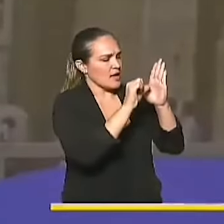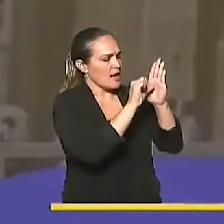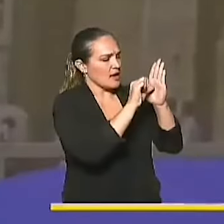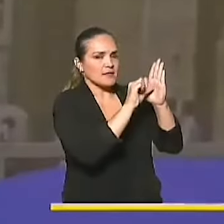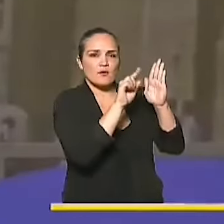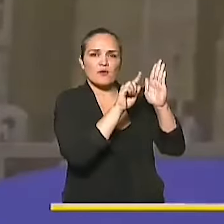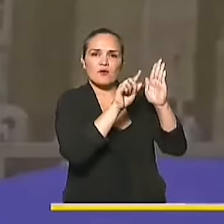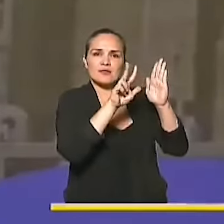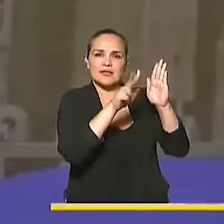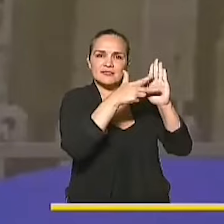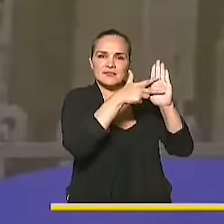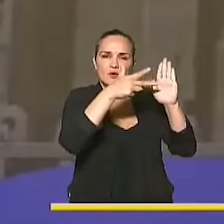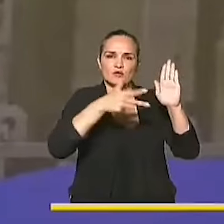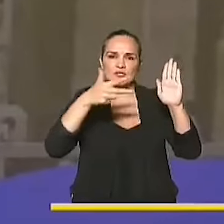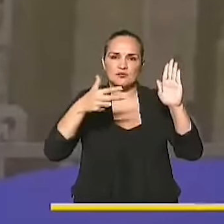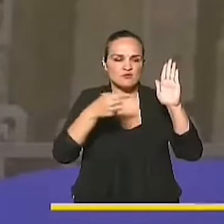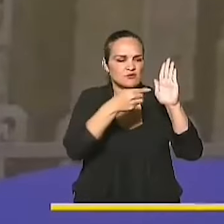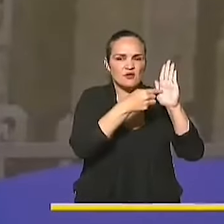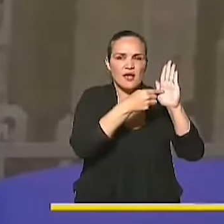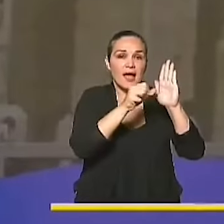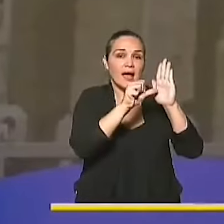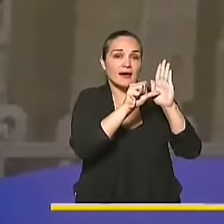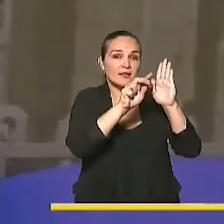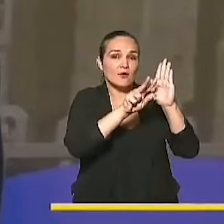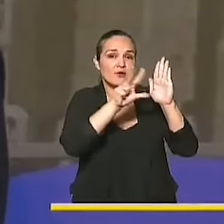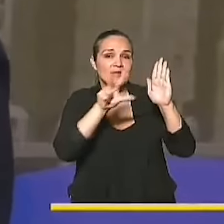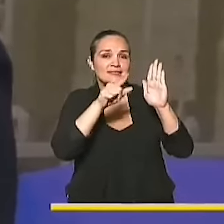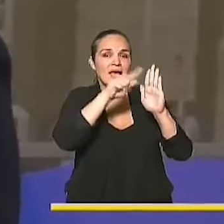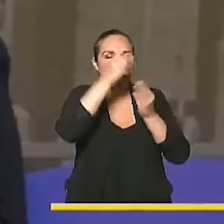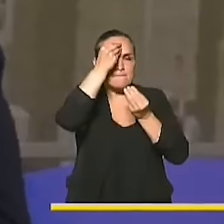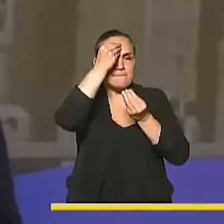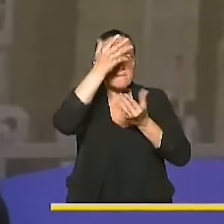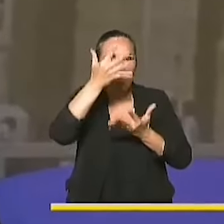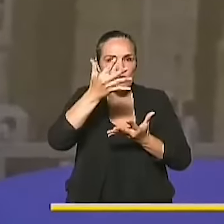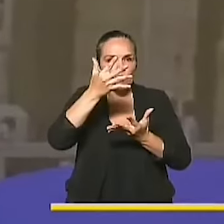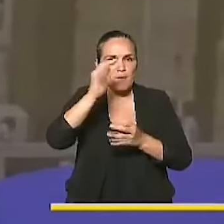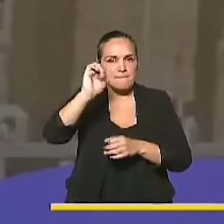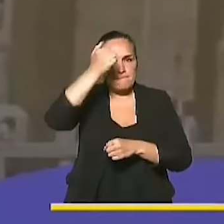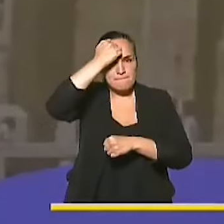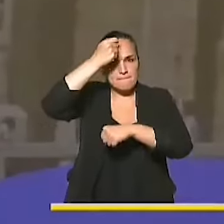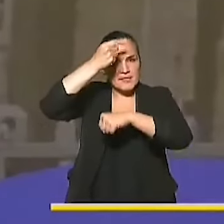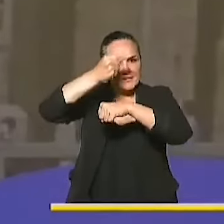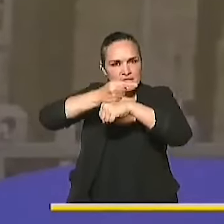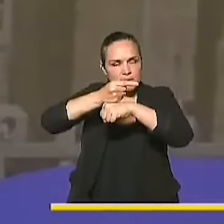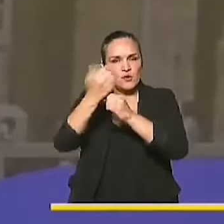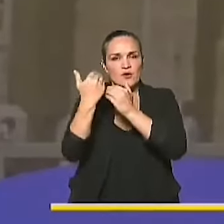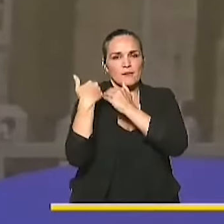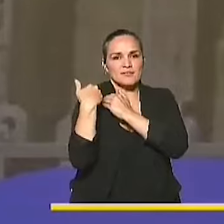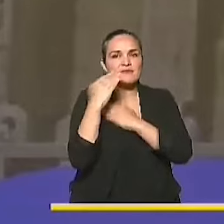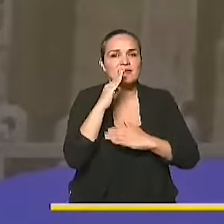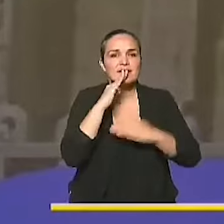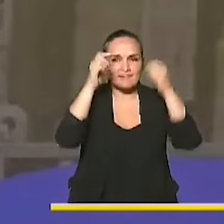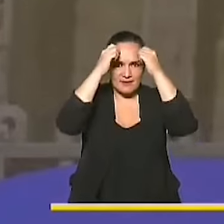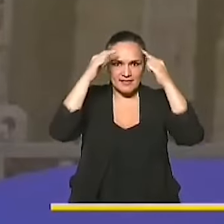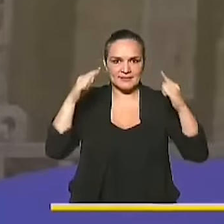Constitución como un valor, como un principio y como una responsabilidad del Estado.